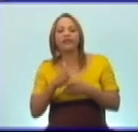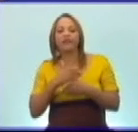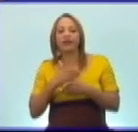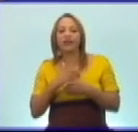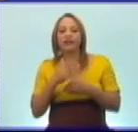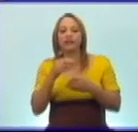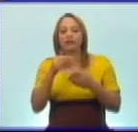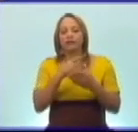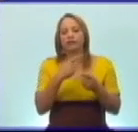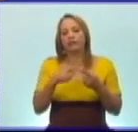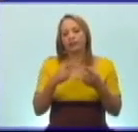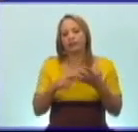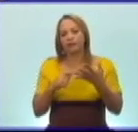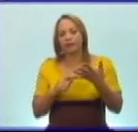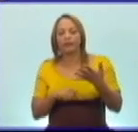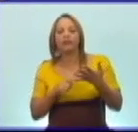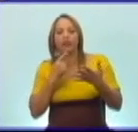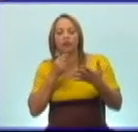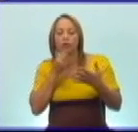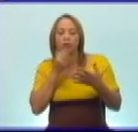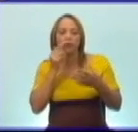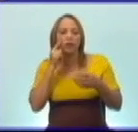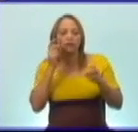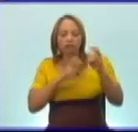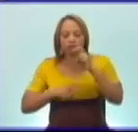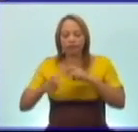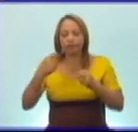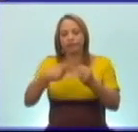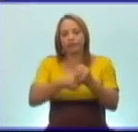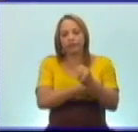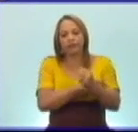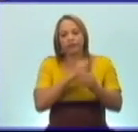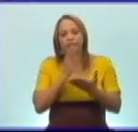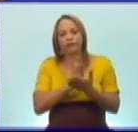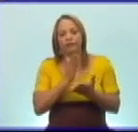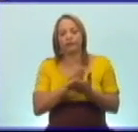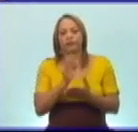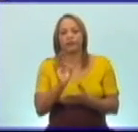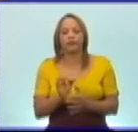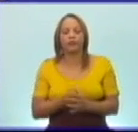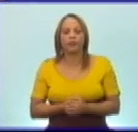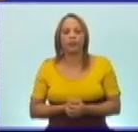fuentes que le podrán permitir profundizar en los mismos.